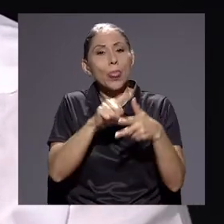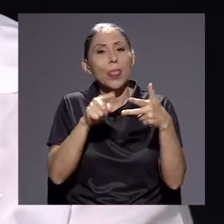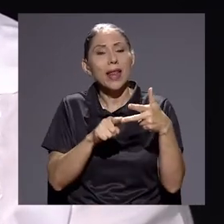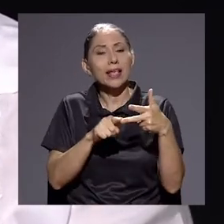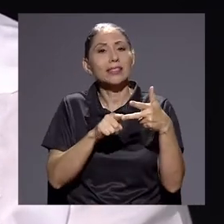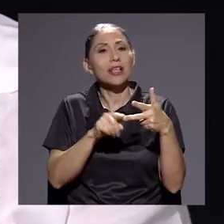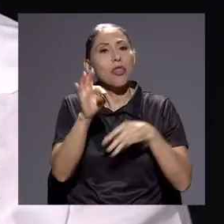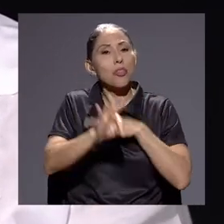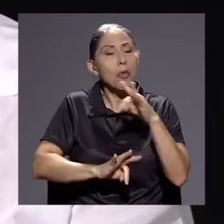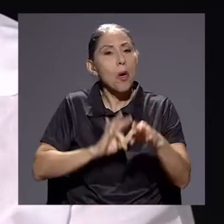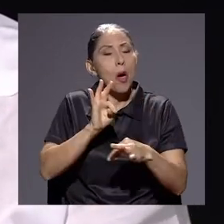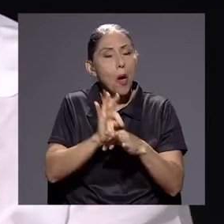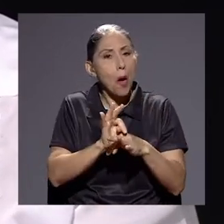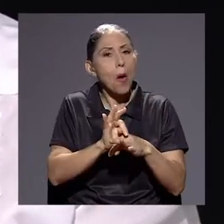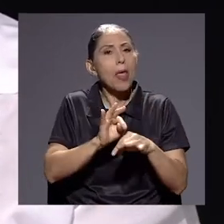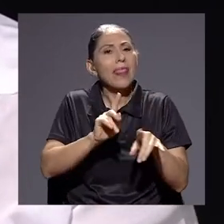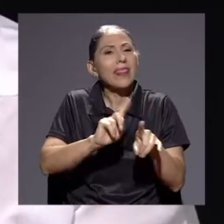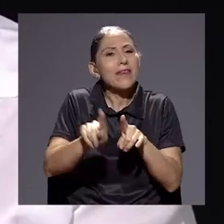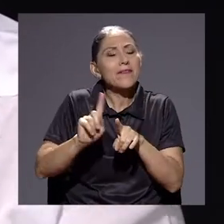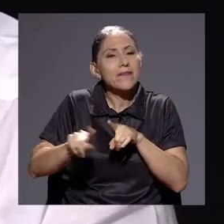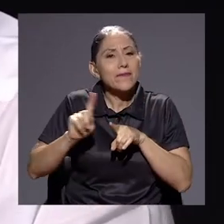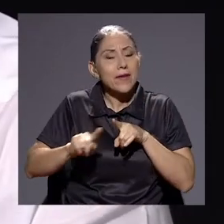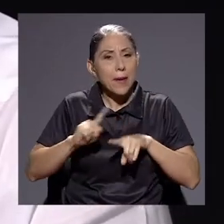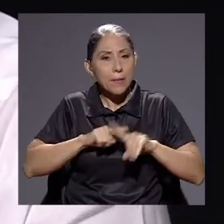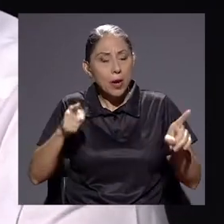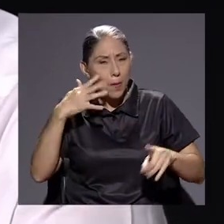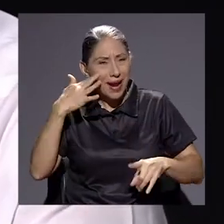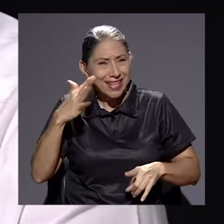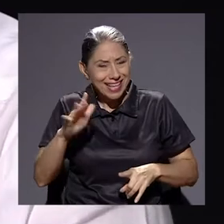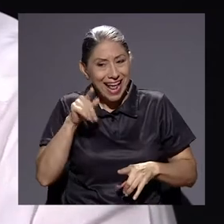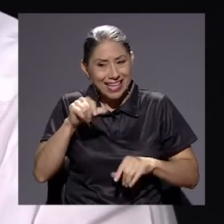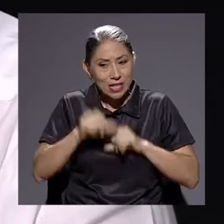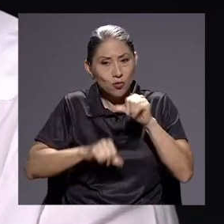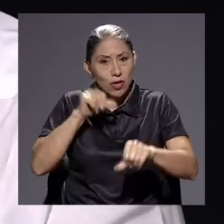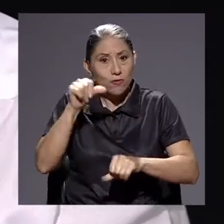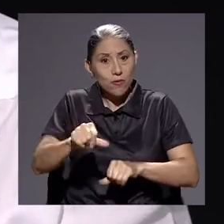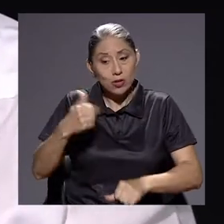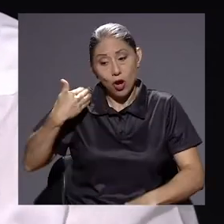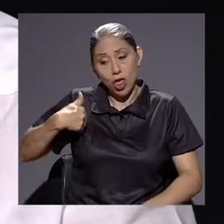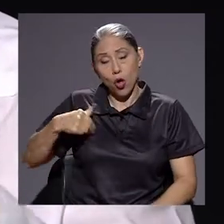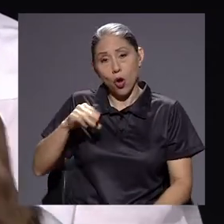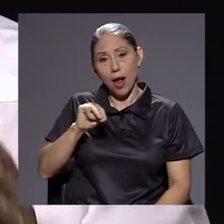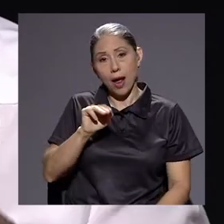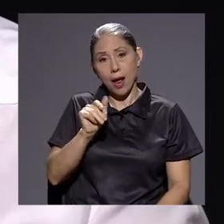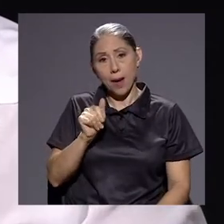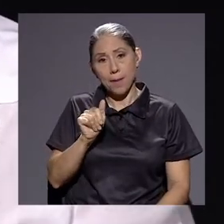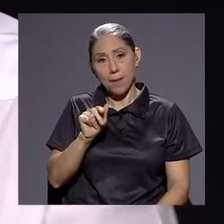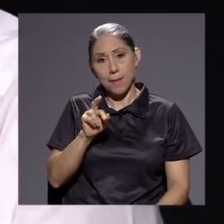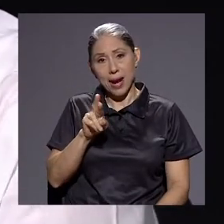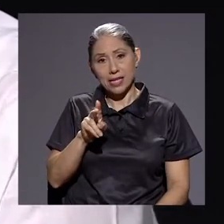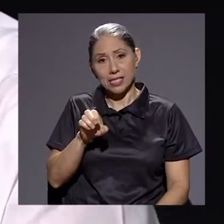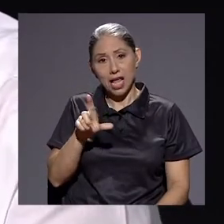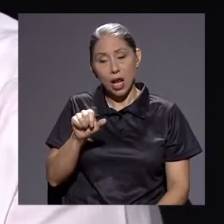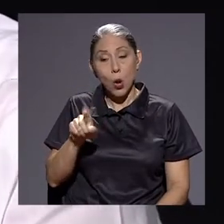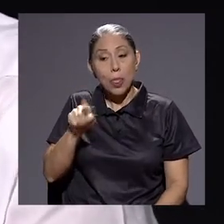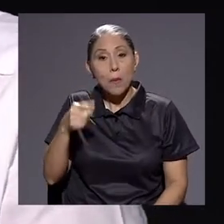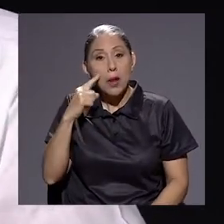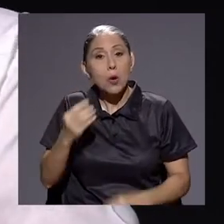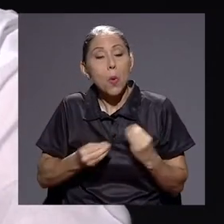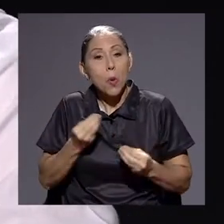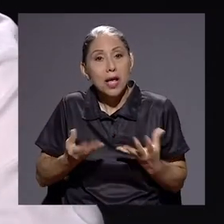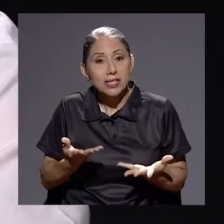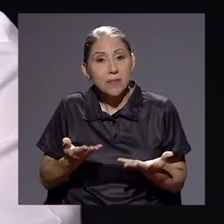pero evidentemente pareciera que ese es un esfuerzo que todavía don Marcelo va a tener que ver cómo hace, porque no vemos todavía ese esfuerzo